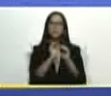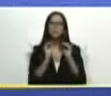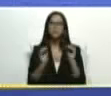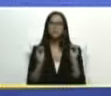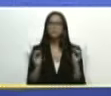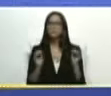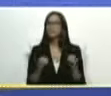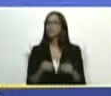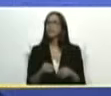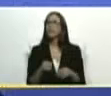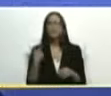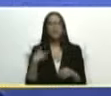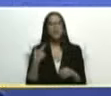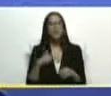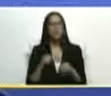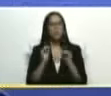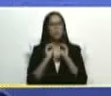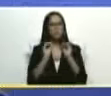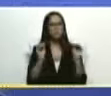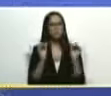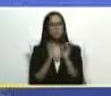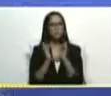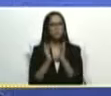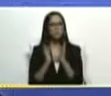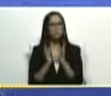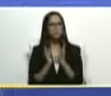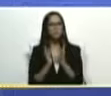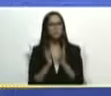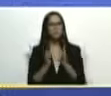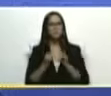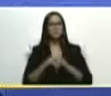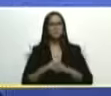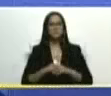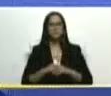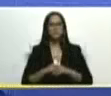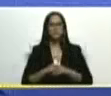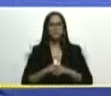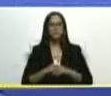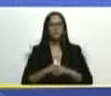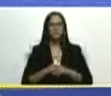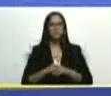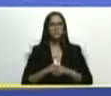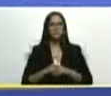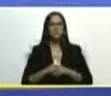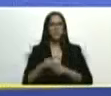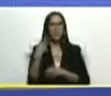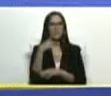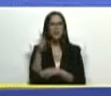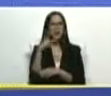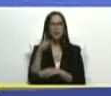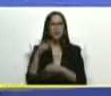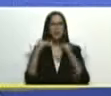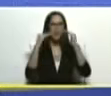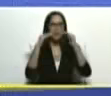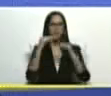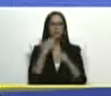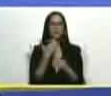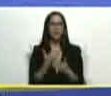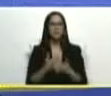aquí tenemos un pase para la parroquia Altagracia